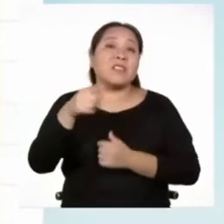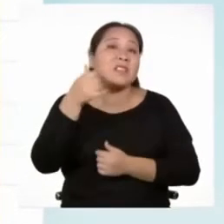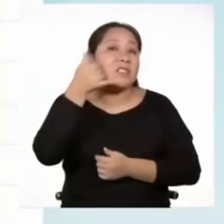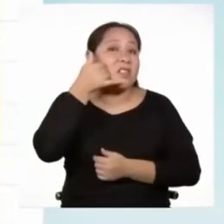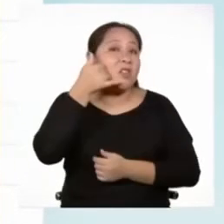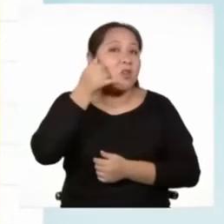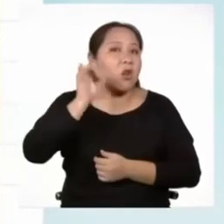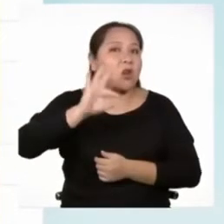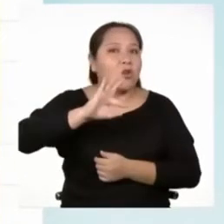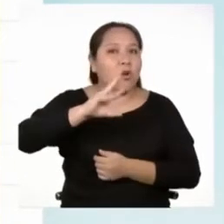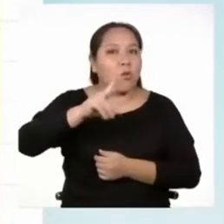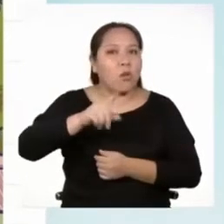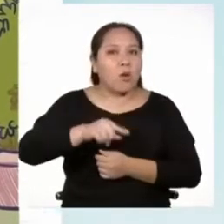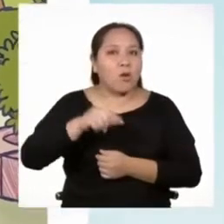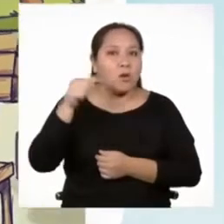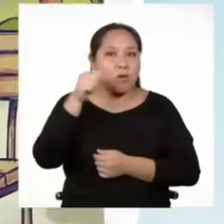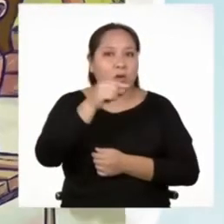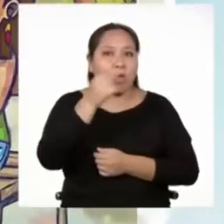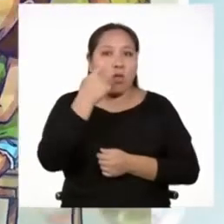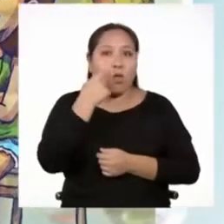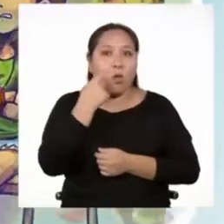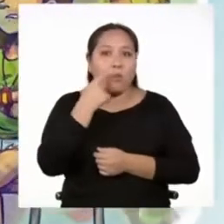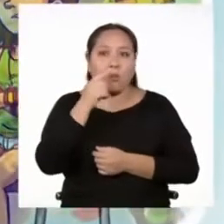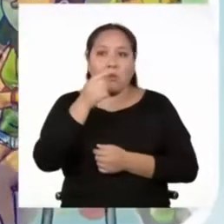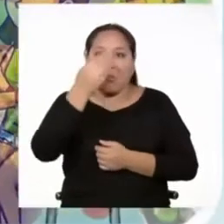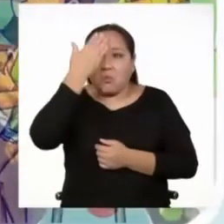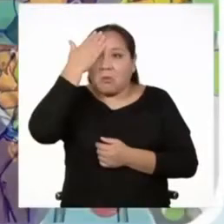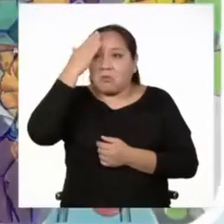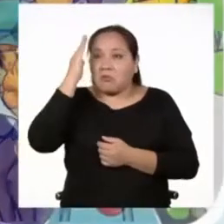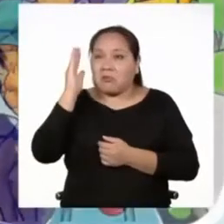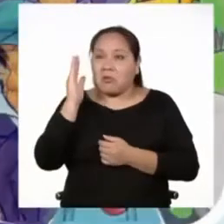y el joven no se ha dado cuenta.